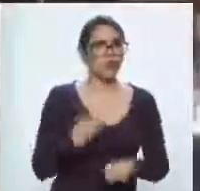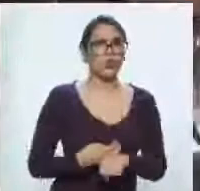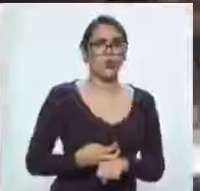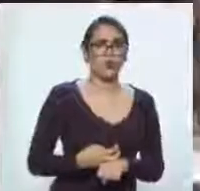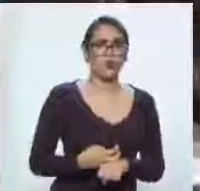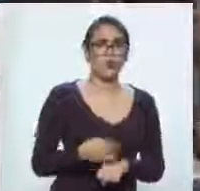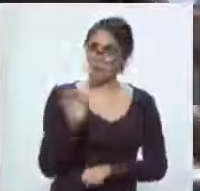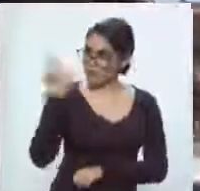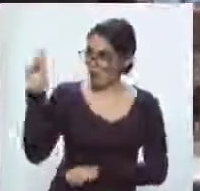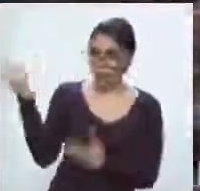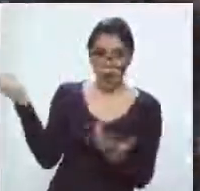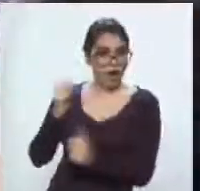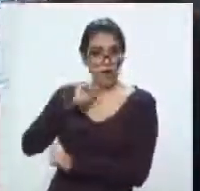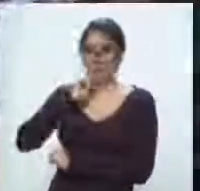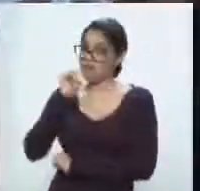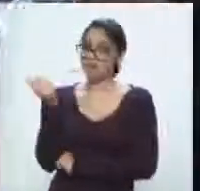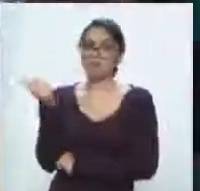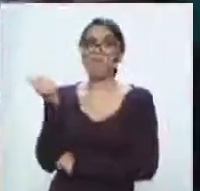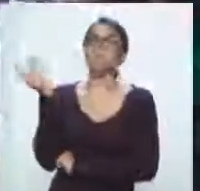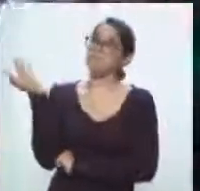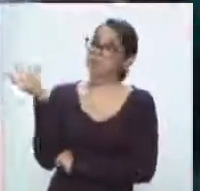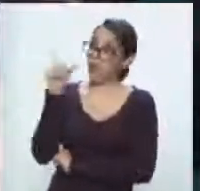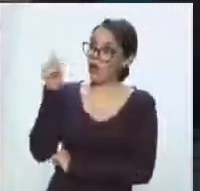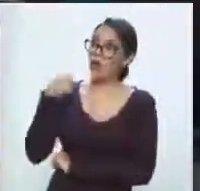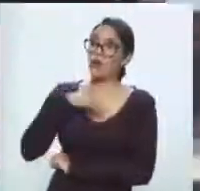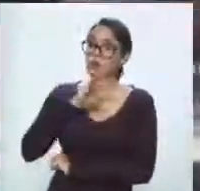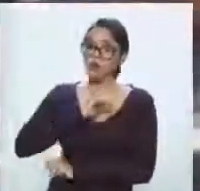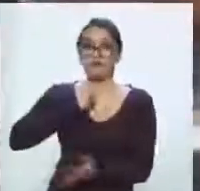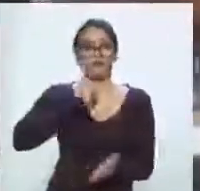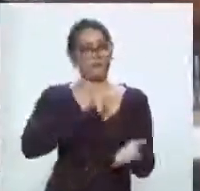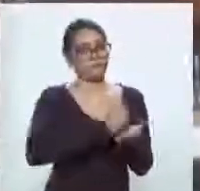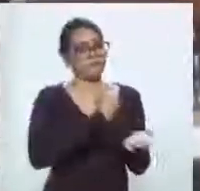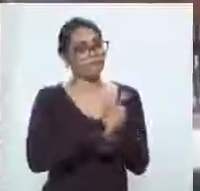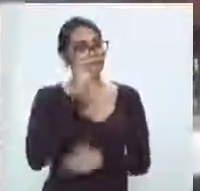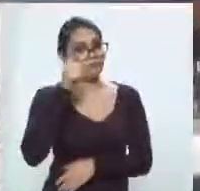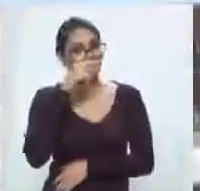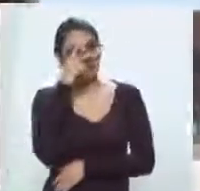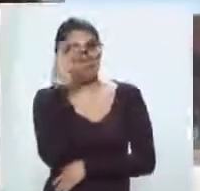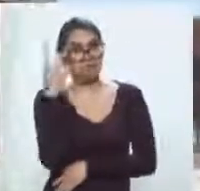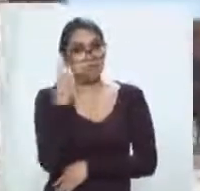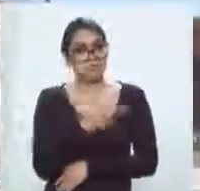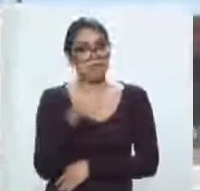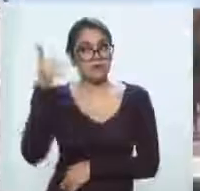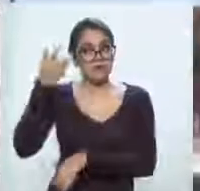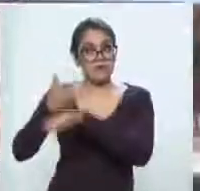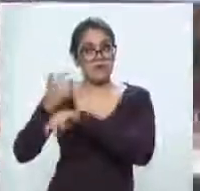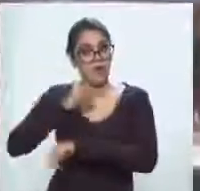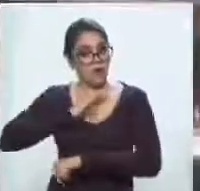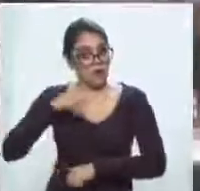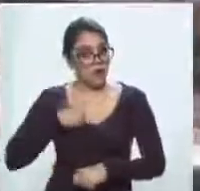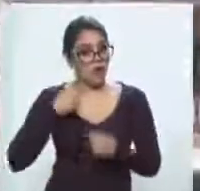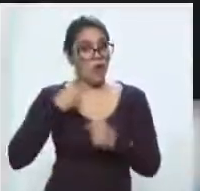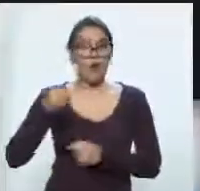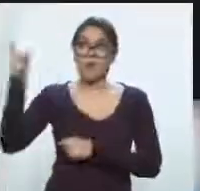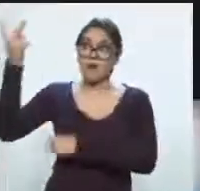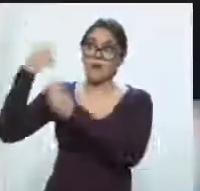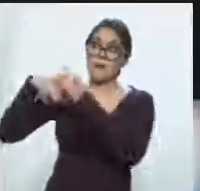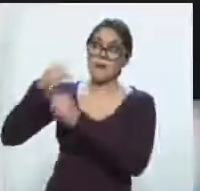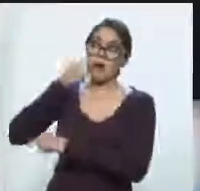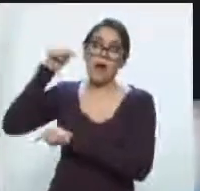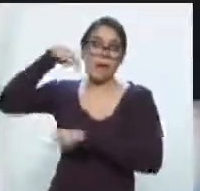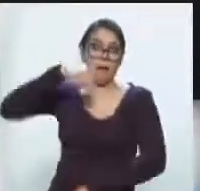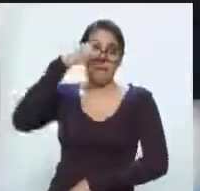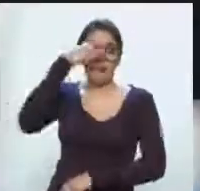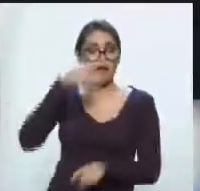un verdadero chantaje político bajo la amenaza del aumento de aranceles a los productos mexicanos. La